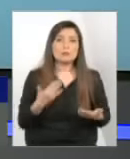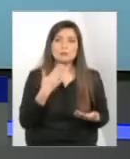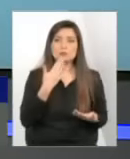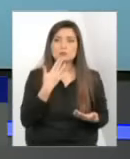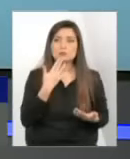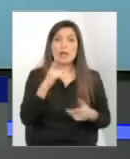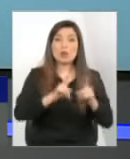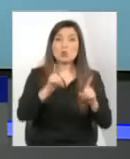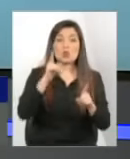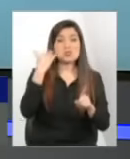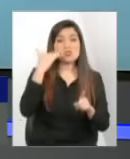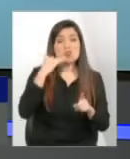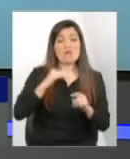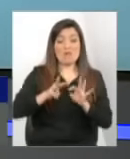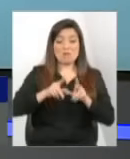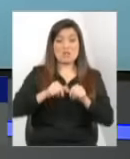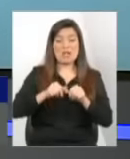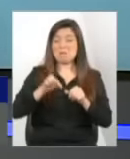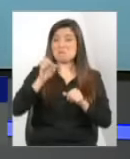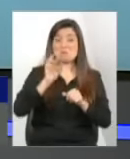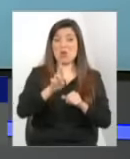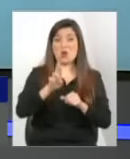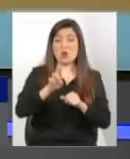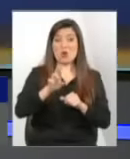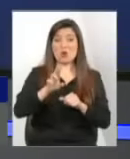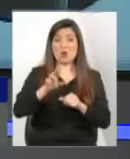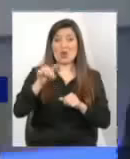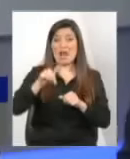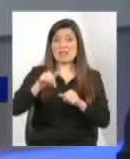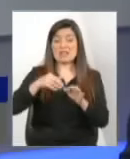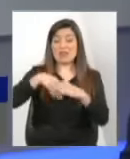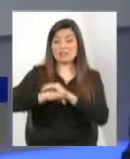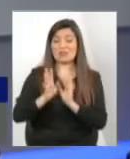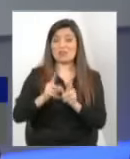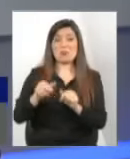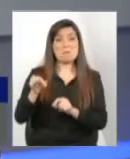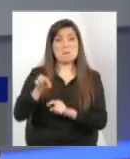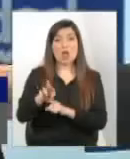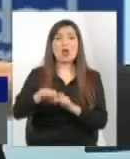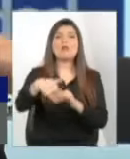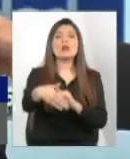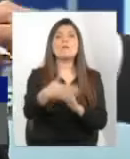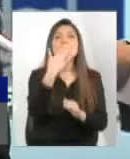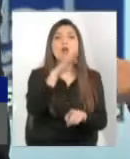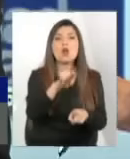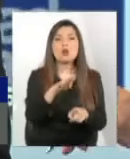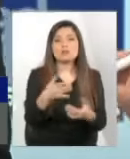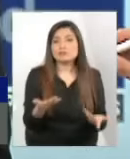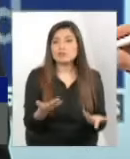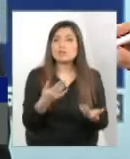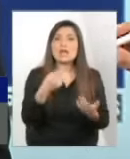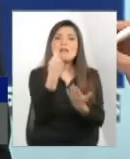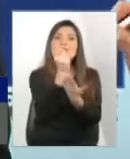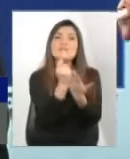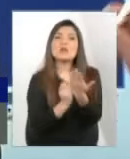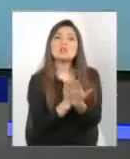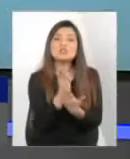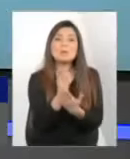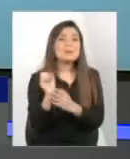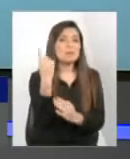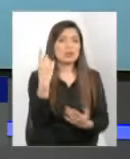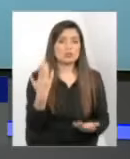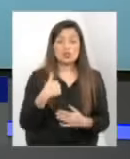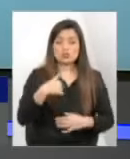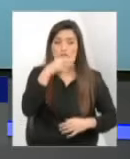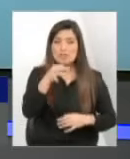en la familia los tratan peor que adentro o mejor... Y ahí entonces tenemos que hacer un buen diagnóstico que tampoco está en la propuesta de mejora. Yo te voy a dar el